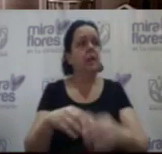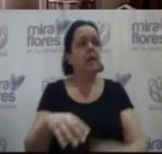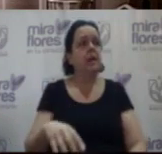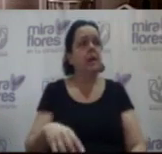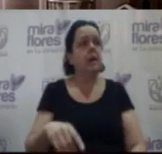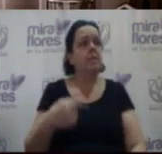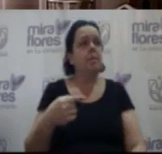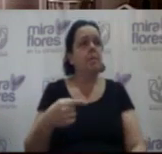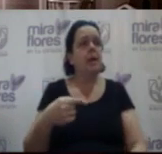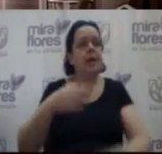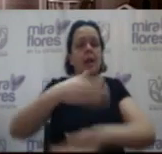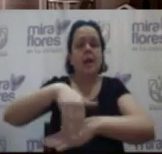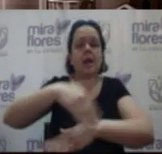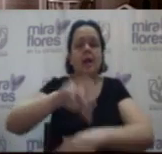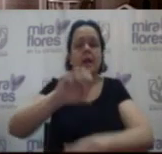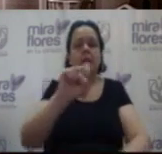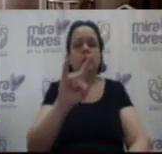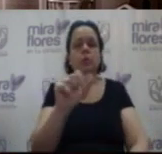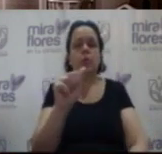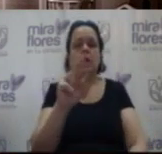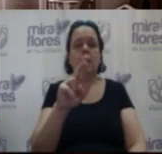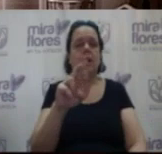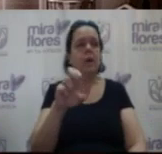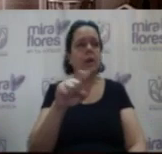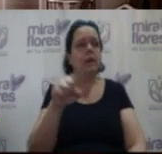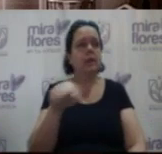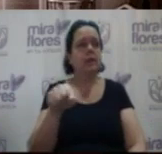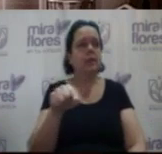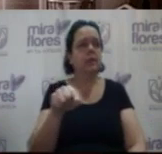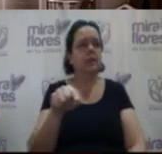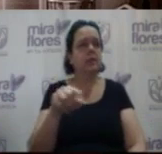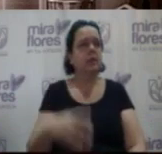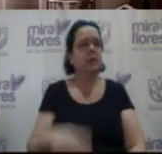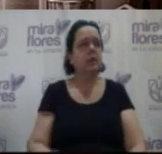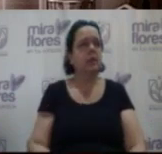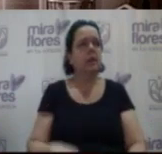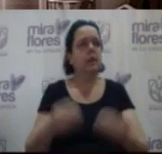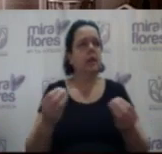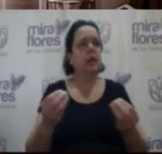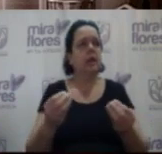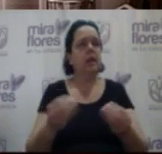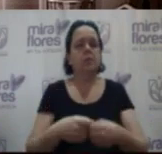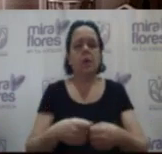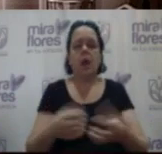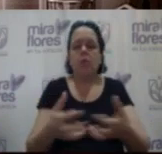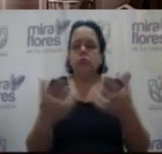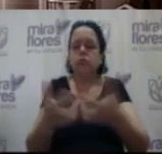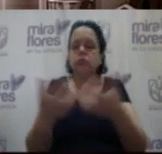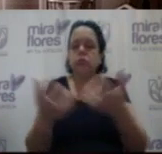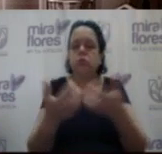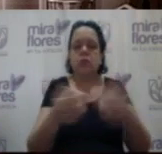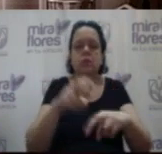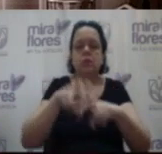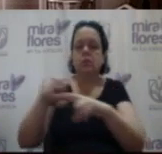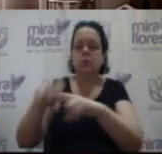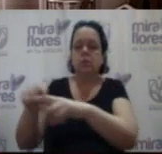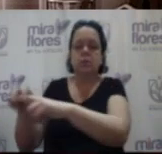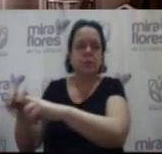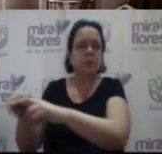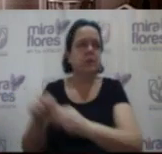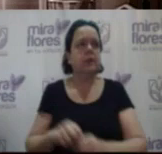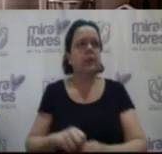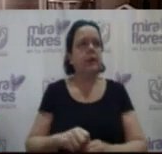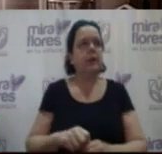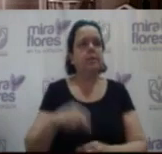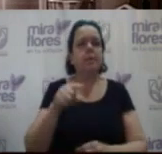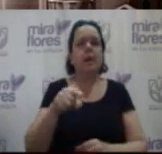Suárez y era para un jardín con bancas que acompañarían al edificio principal, que